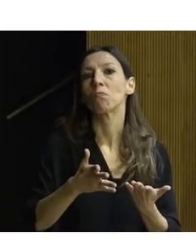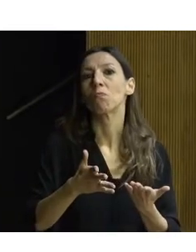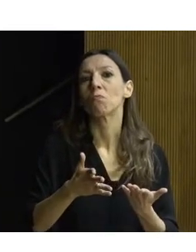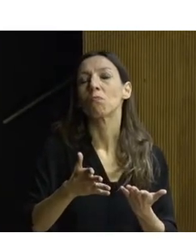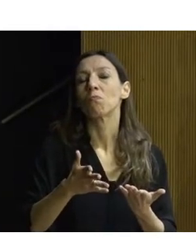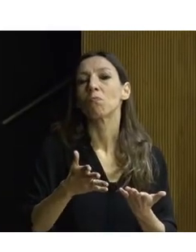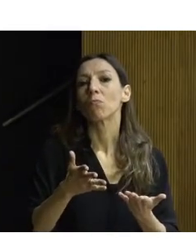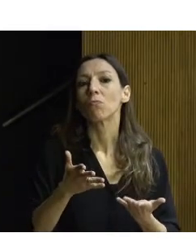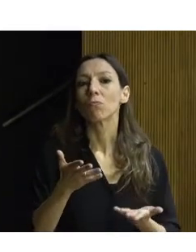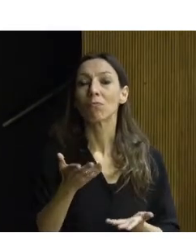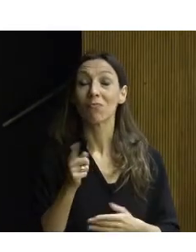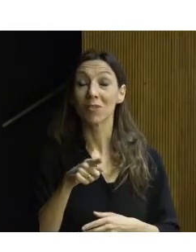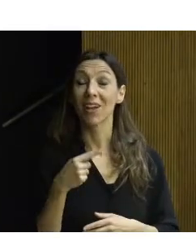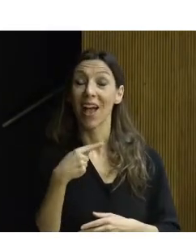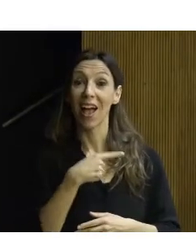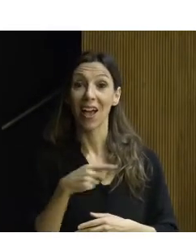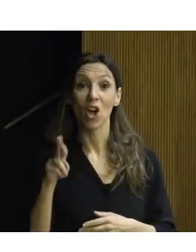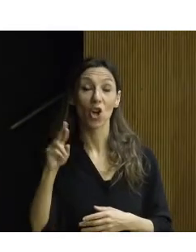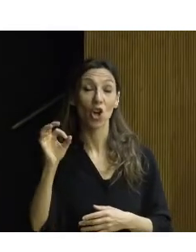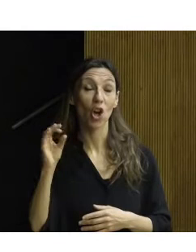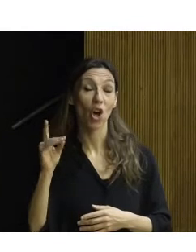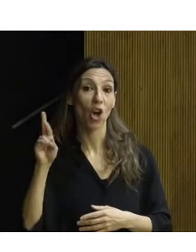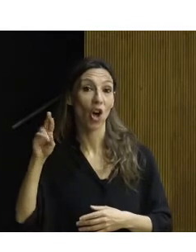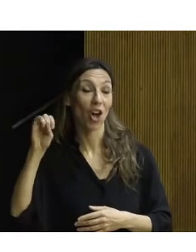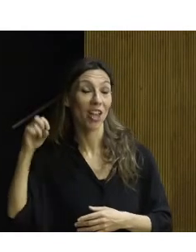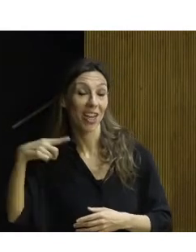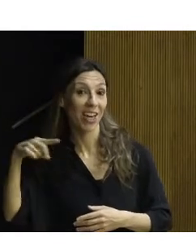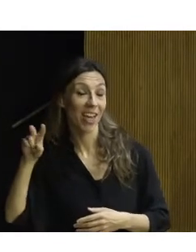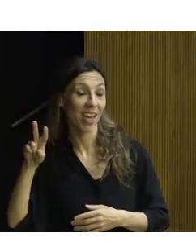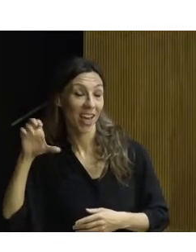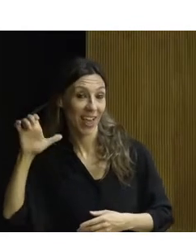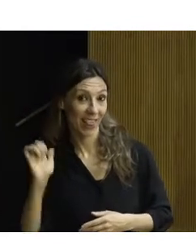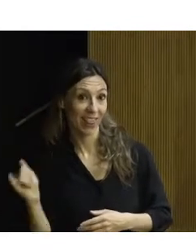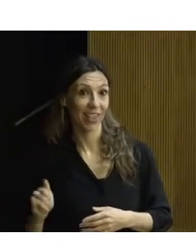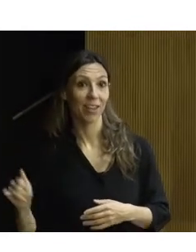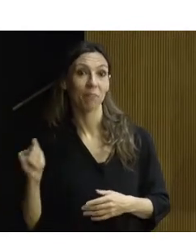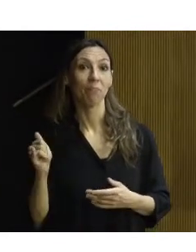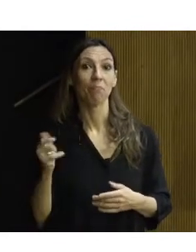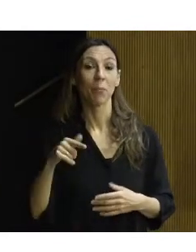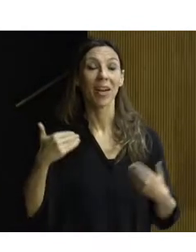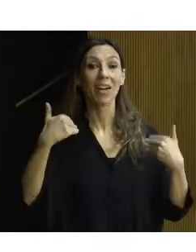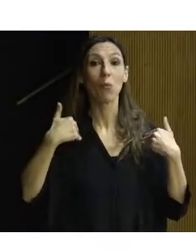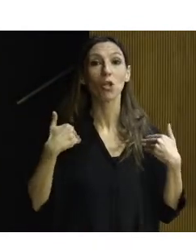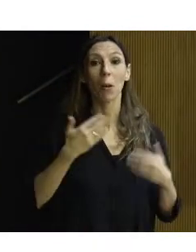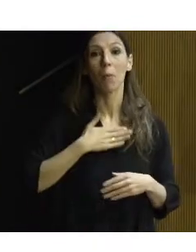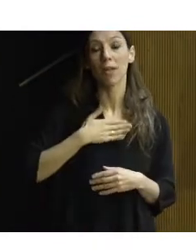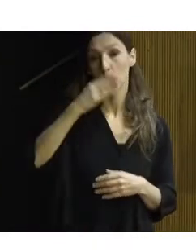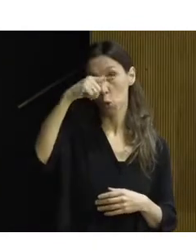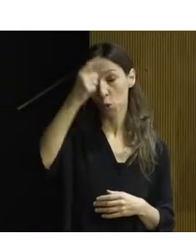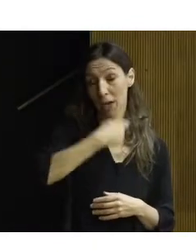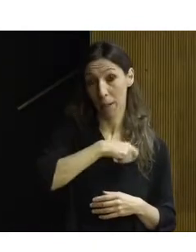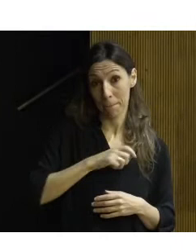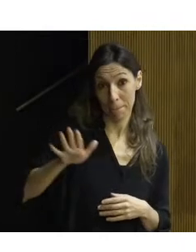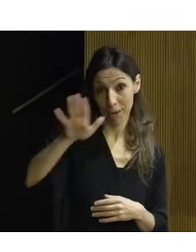Nuere, que es arqueóloga de la Intervenciones en Bienes Culturales del Instituto del Patrimonio Cultural de España, un poco representando la parte de patrimonio.